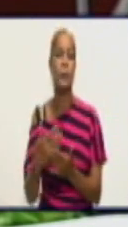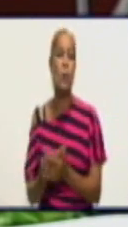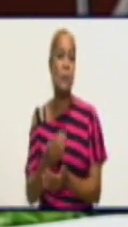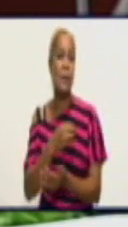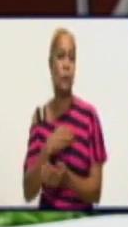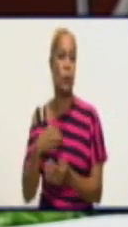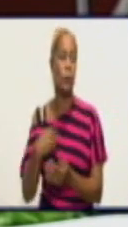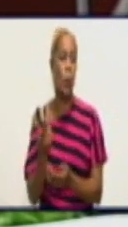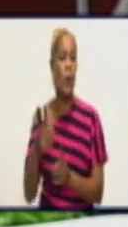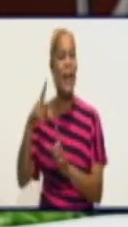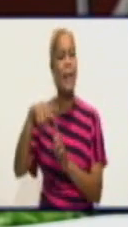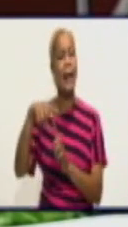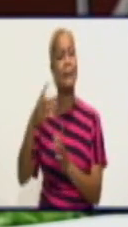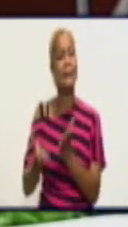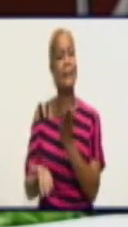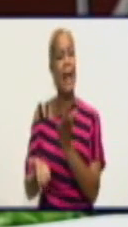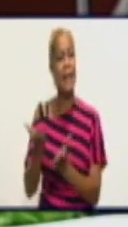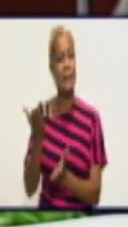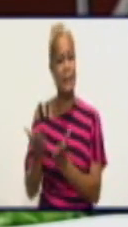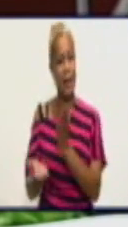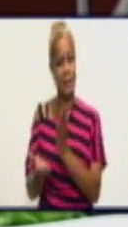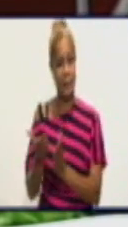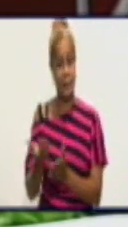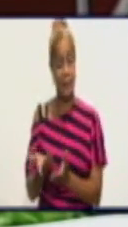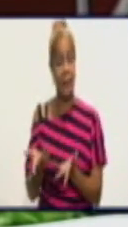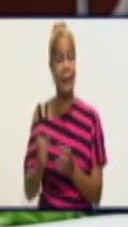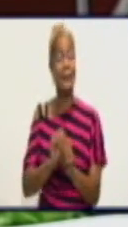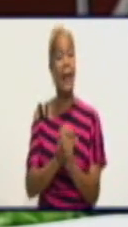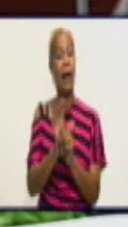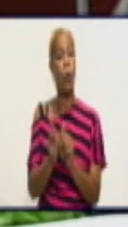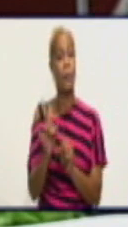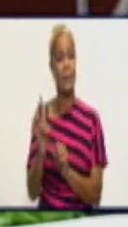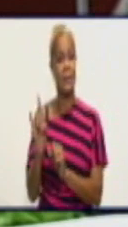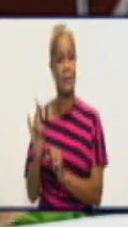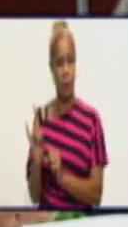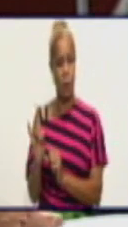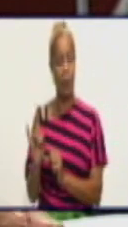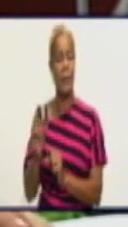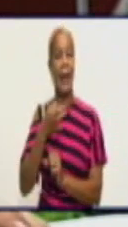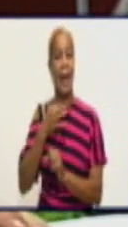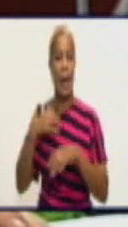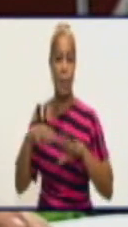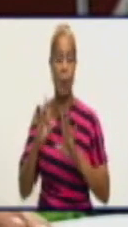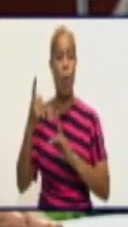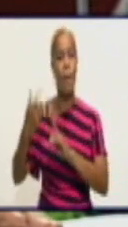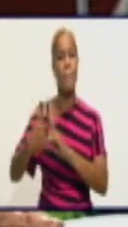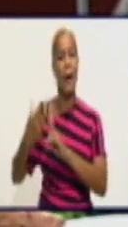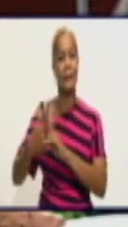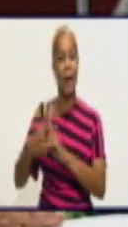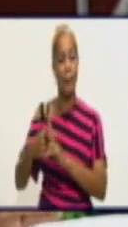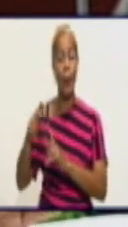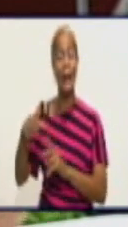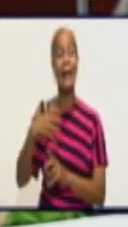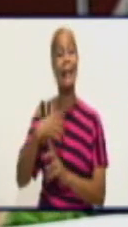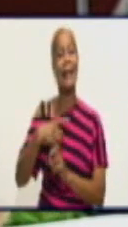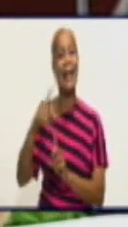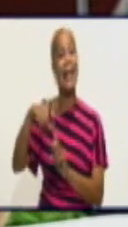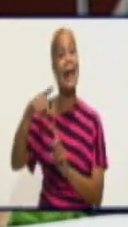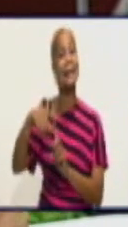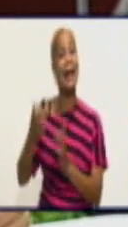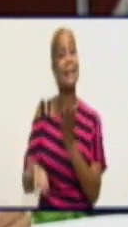las tasas de incidencia de la COVID-19, Bayamo es el municipio que tiene la tasa más alta,